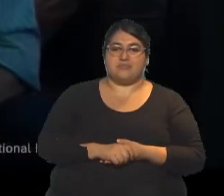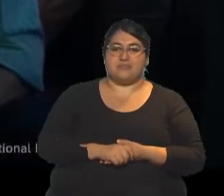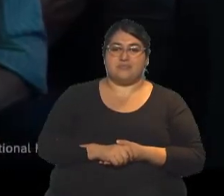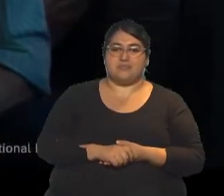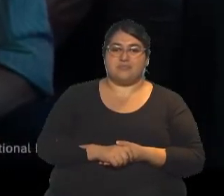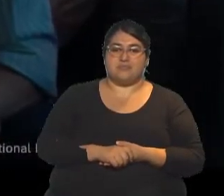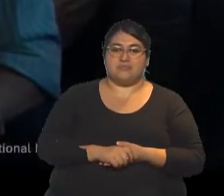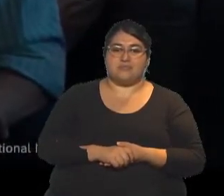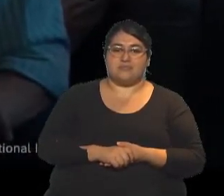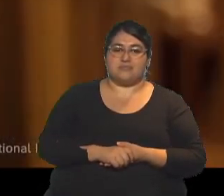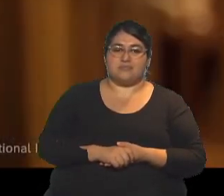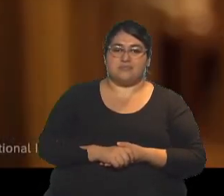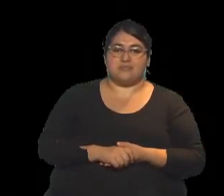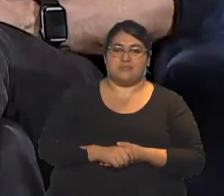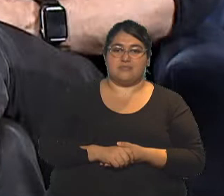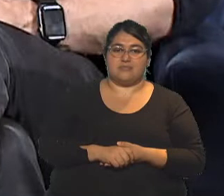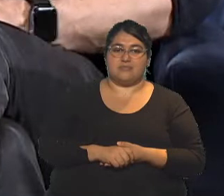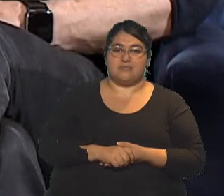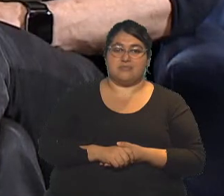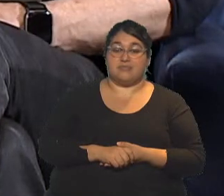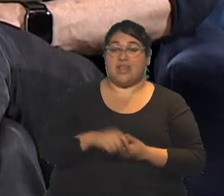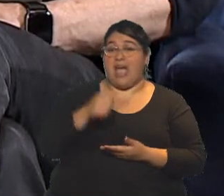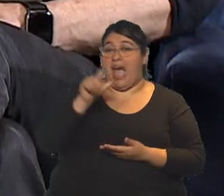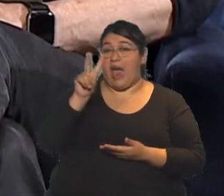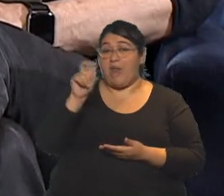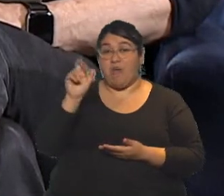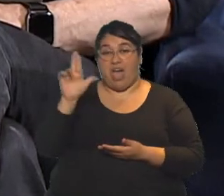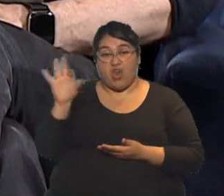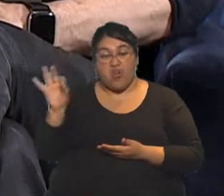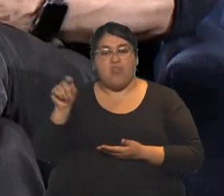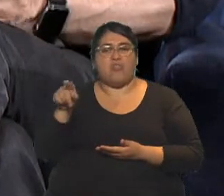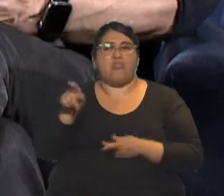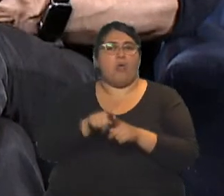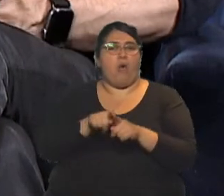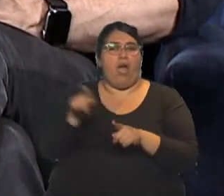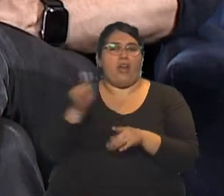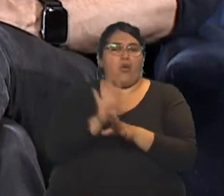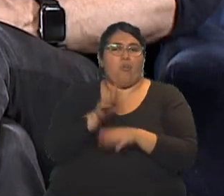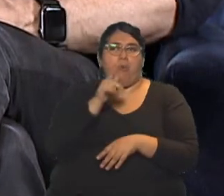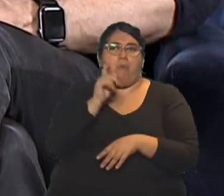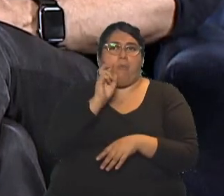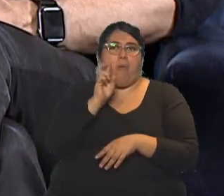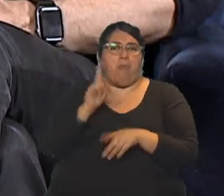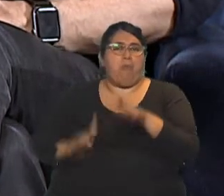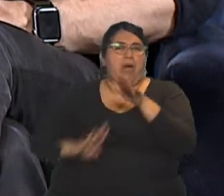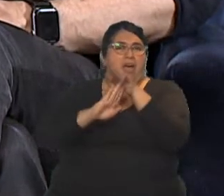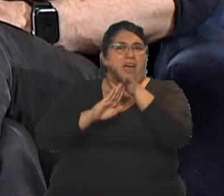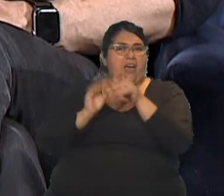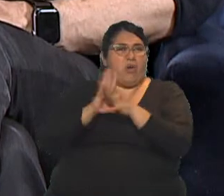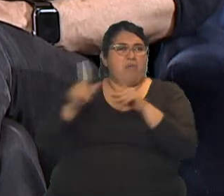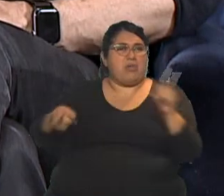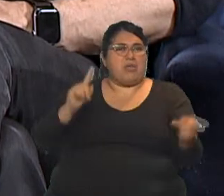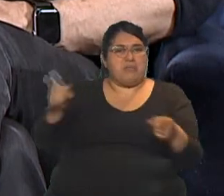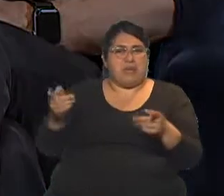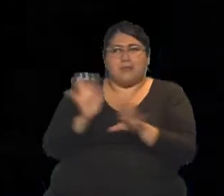Te están dando durísimo. Álvaro un poco es un poco el papá de todos, ¿no? Es un poco